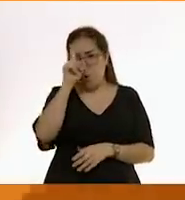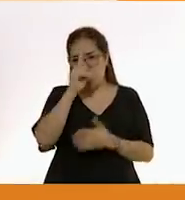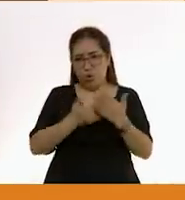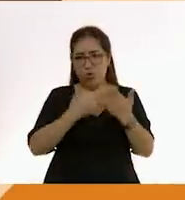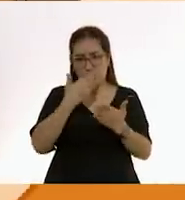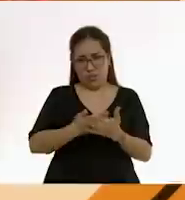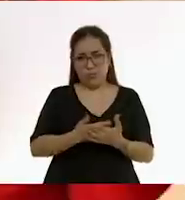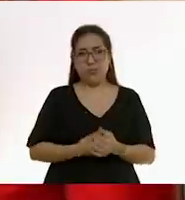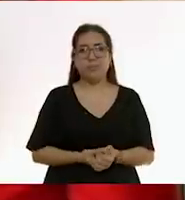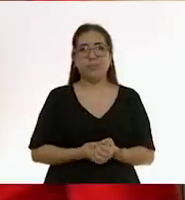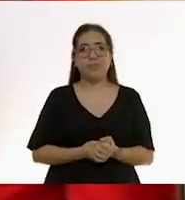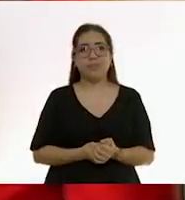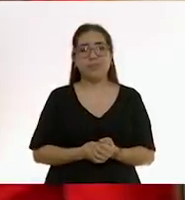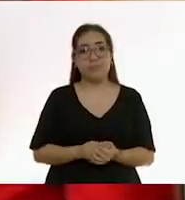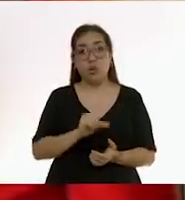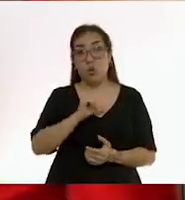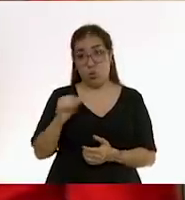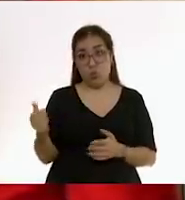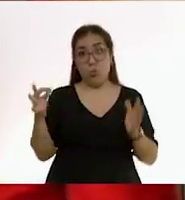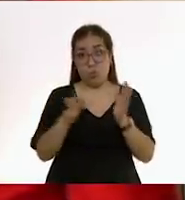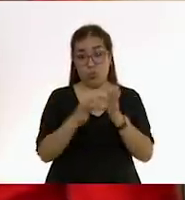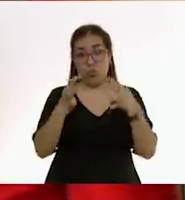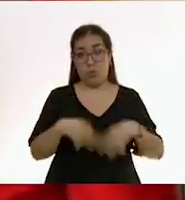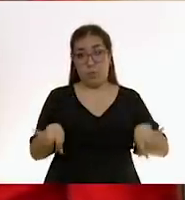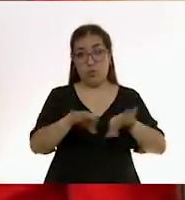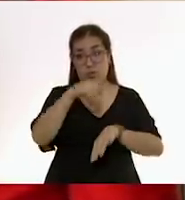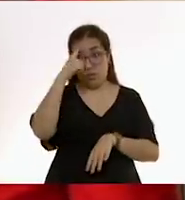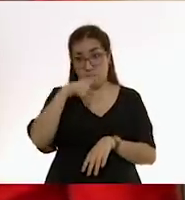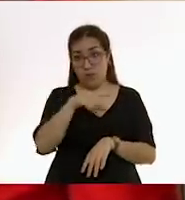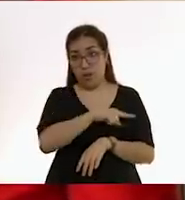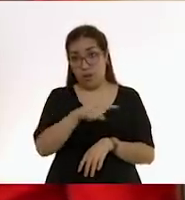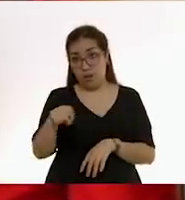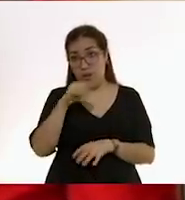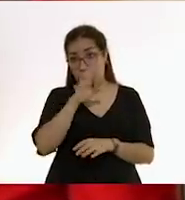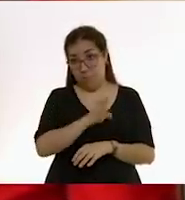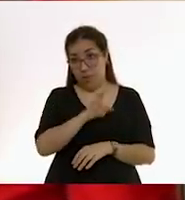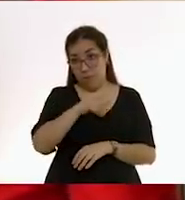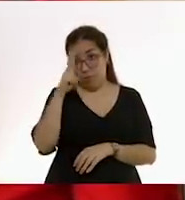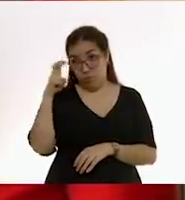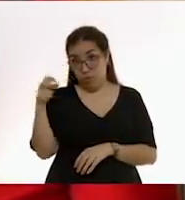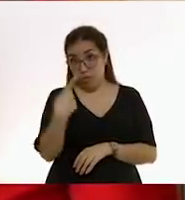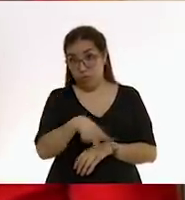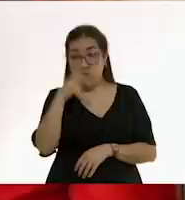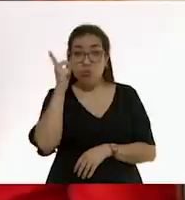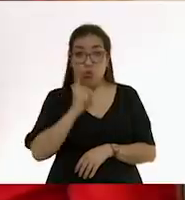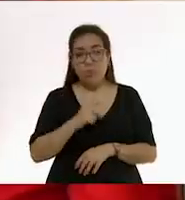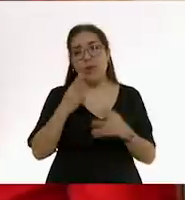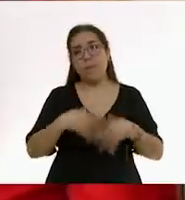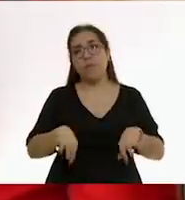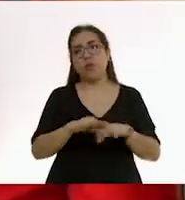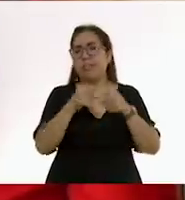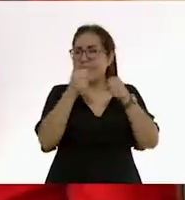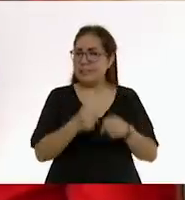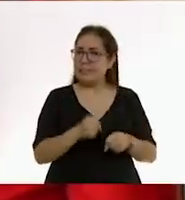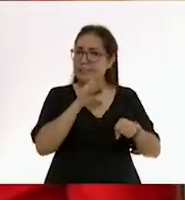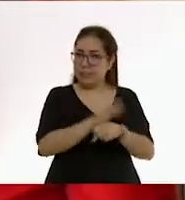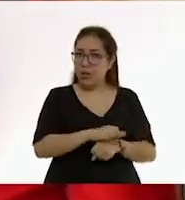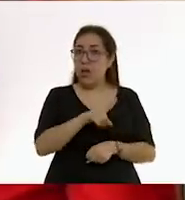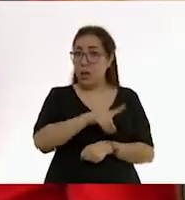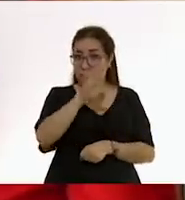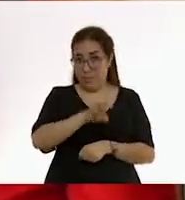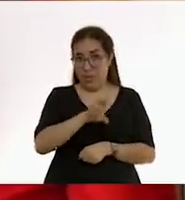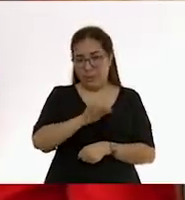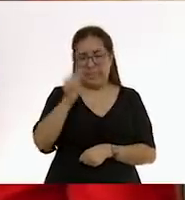el sueño. Un punto muy importante para considerar cuando estamos hablando del sueño del bebé, es la seguridad. Queremos a nuestros bebés